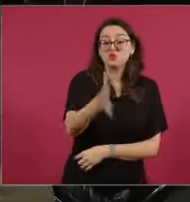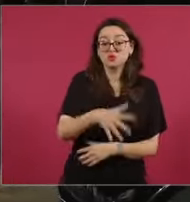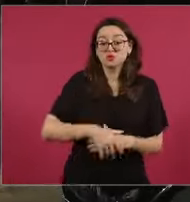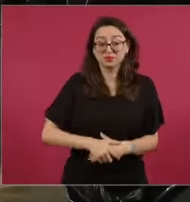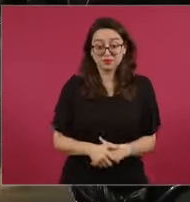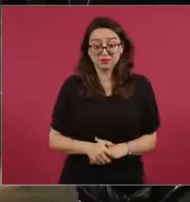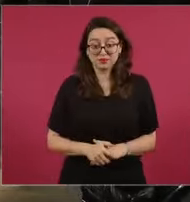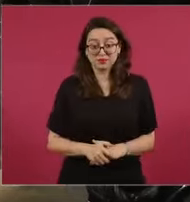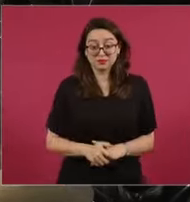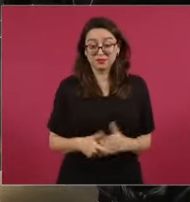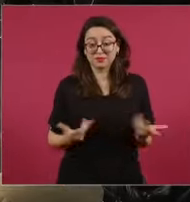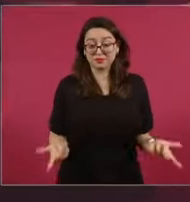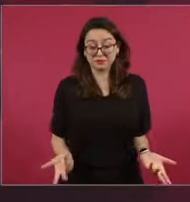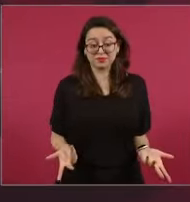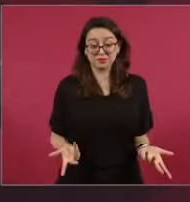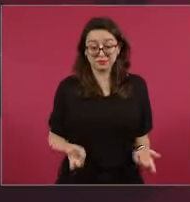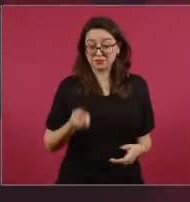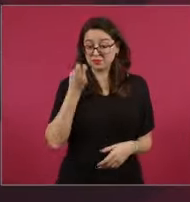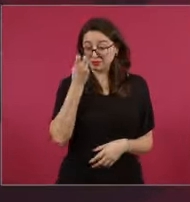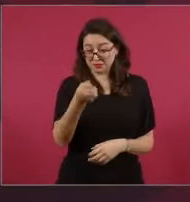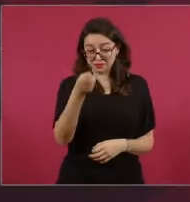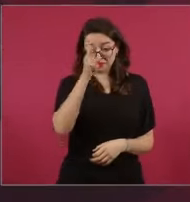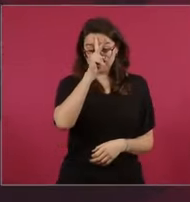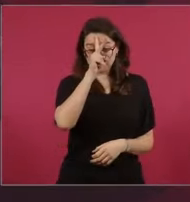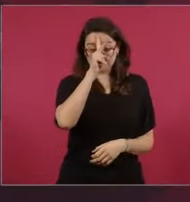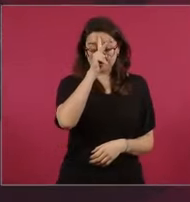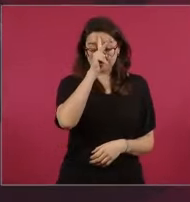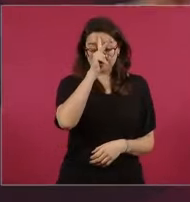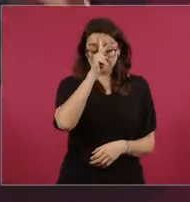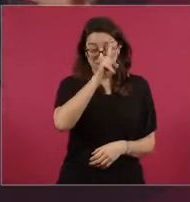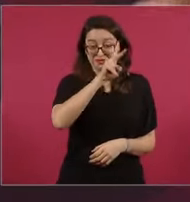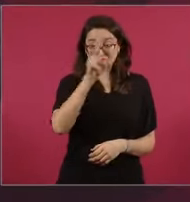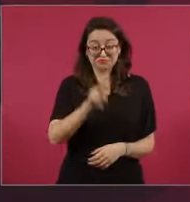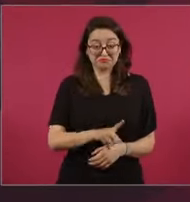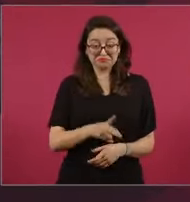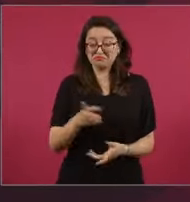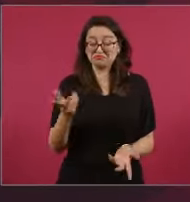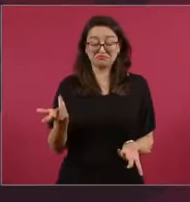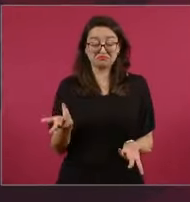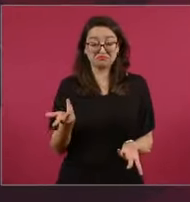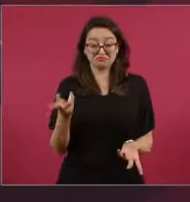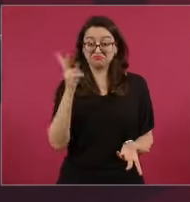Y es lo más sencillo de demostrar.